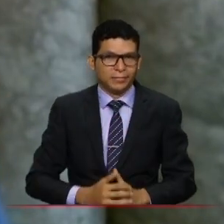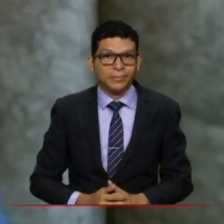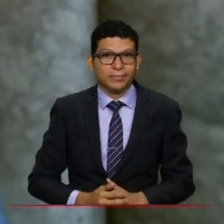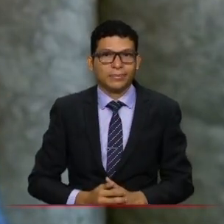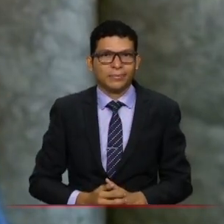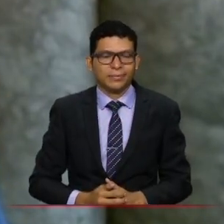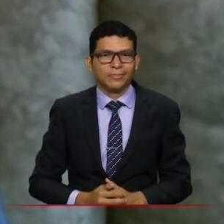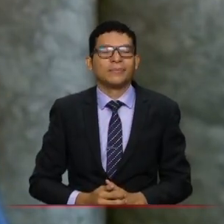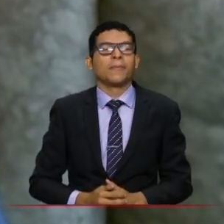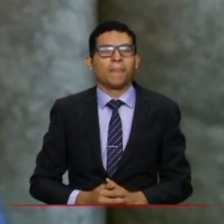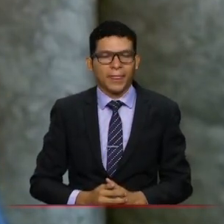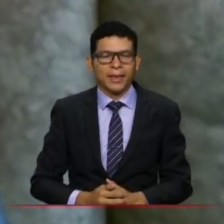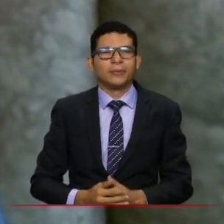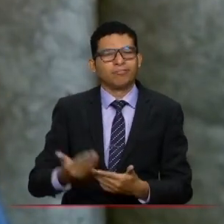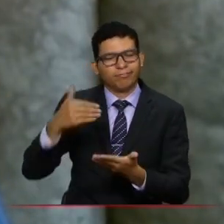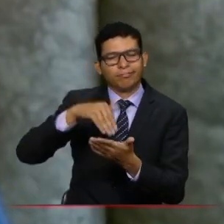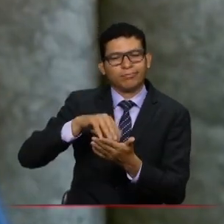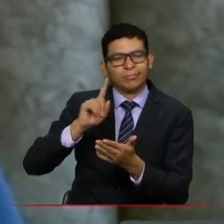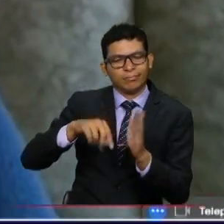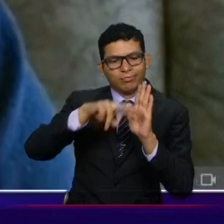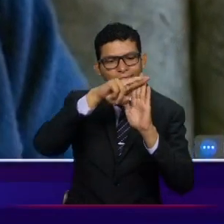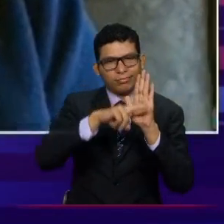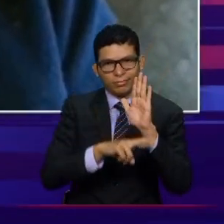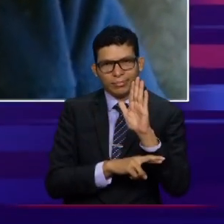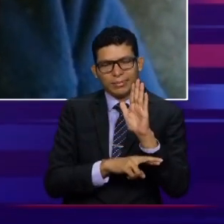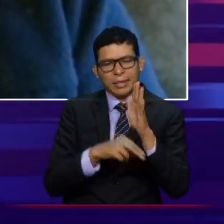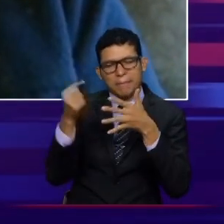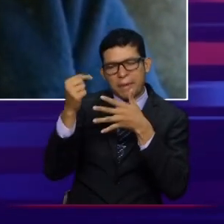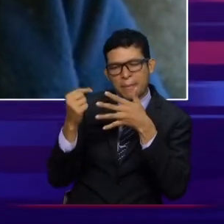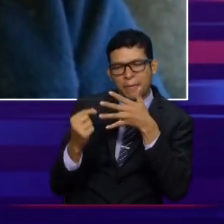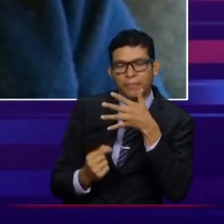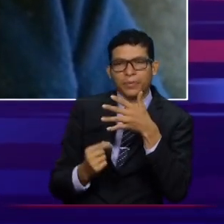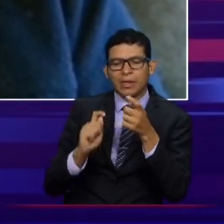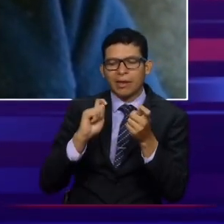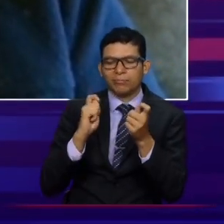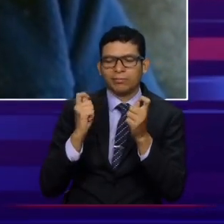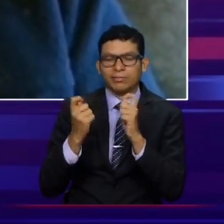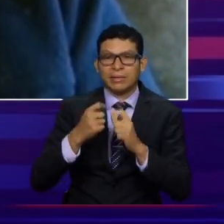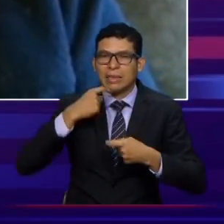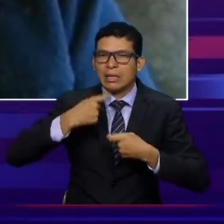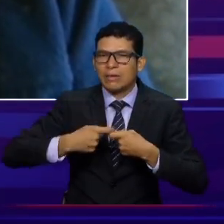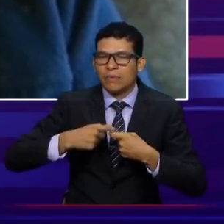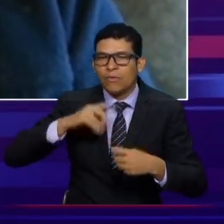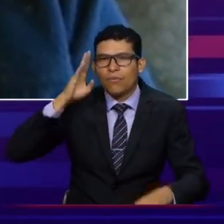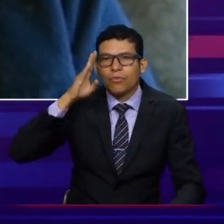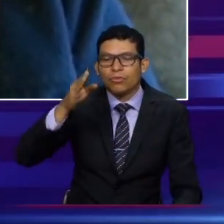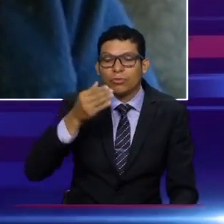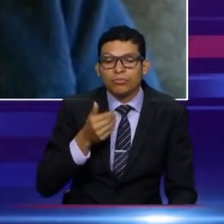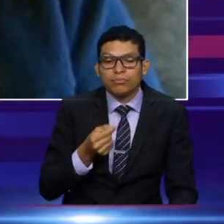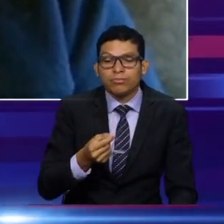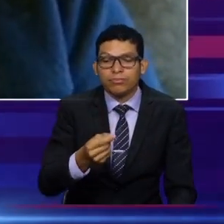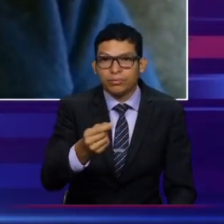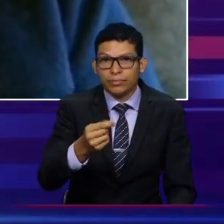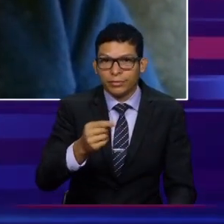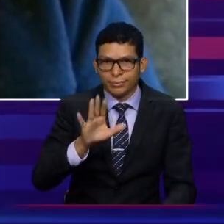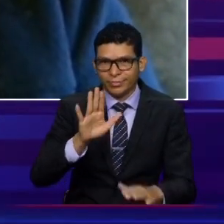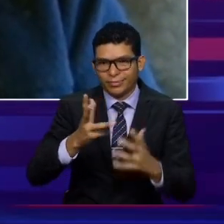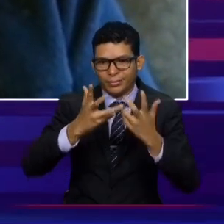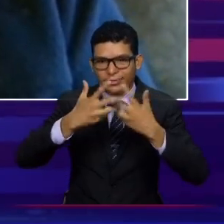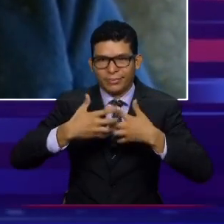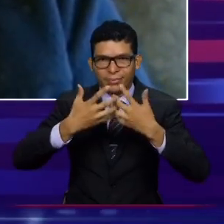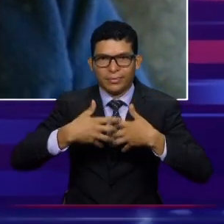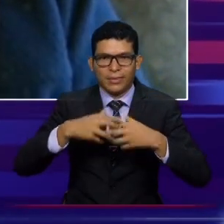Liliana, volvamos a los términos de la regulación. ¿Qué cambios o desafíos esperan en el futuro cercano para la industria de apuestas